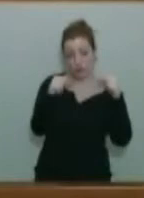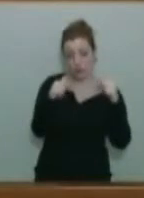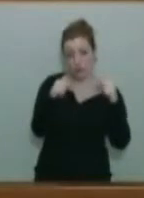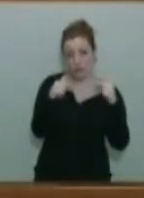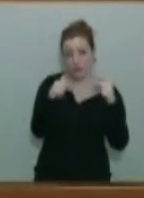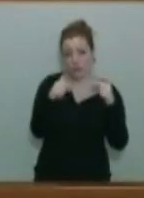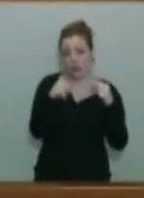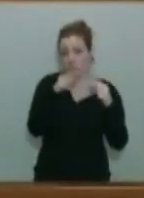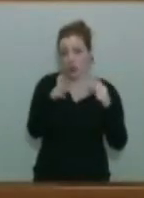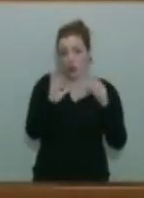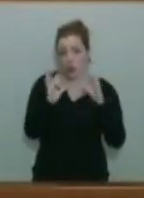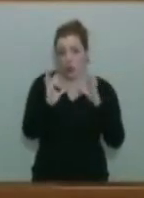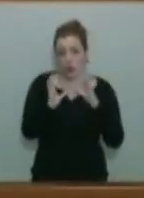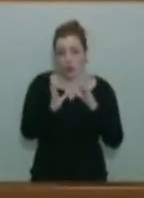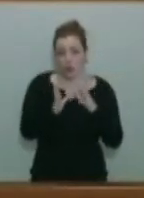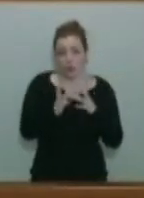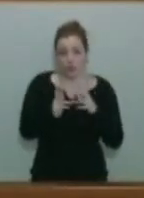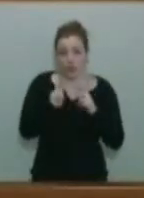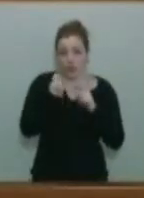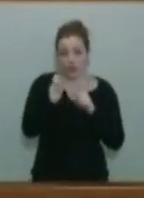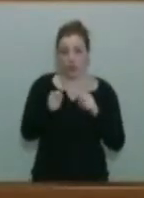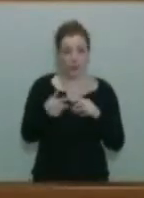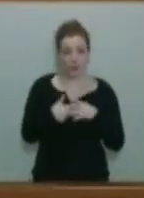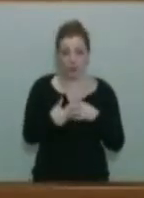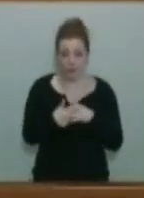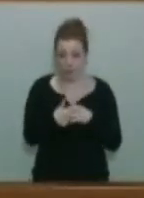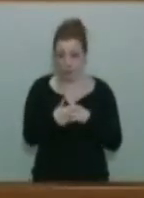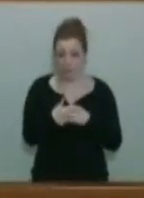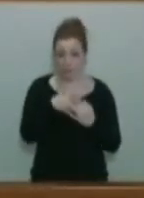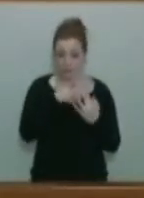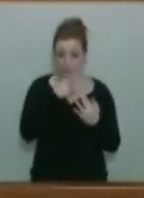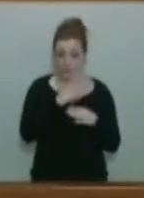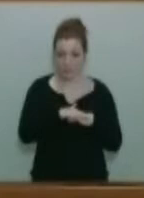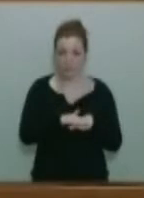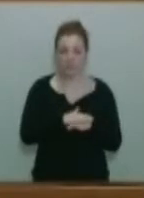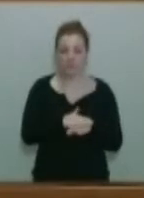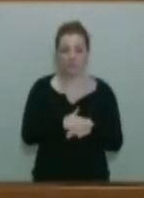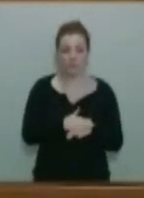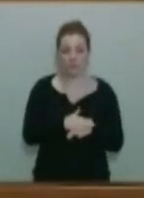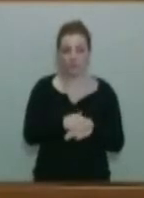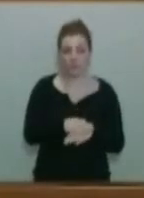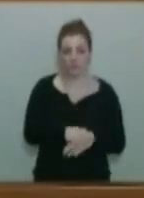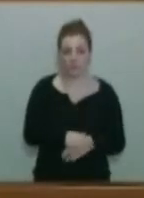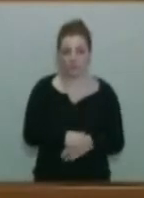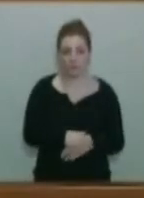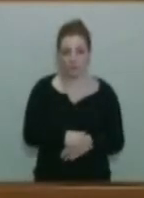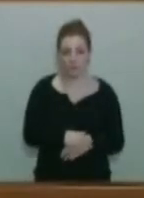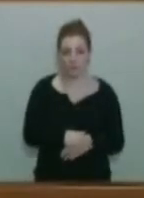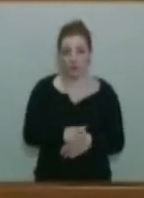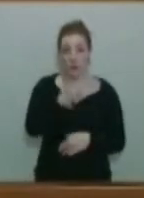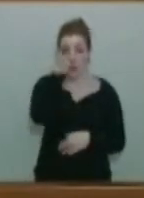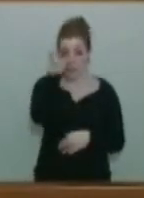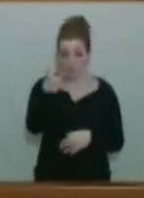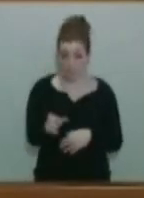acciones, dará cuenta a la Junta General condiciones y persona adquiriente para proceder a su autorización. O sea que usted lo que plantea es que la persona que se